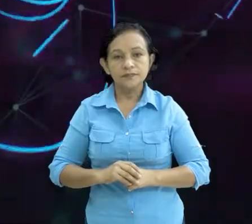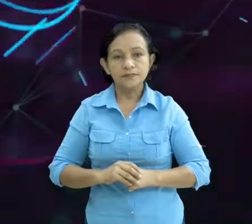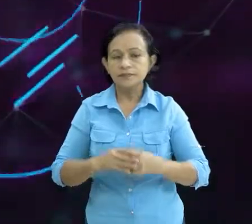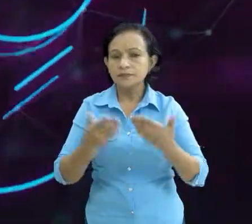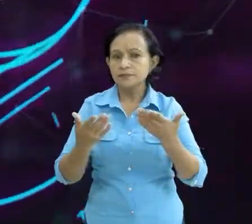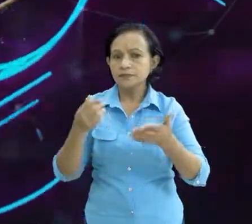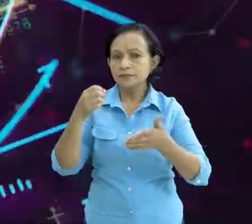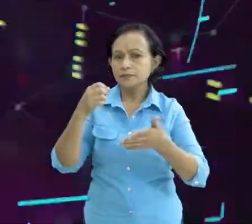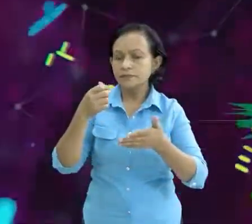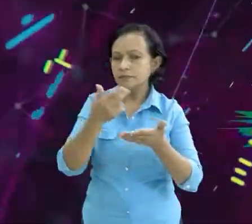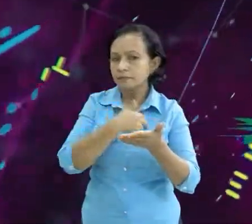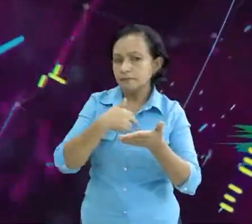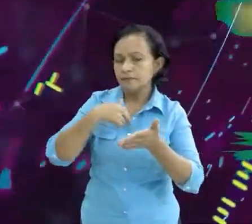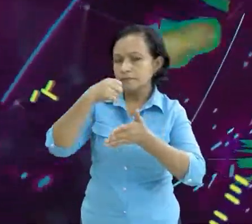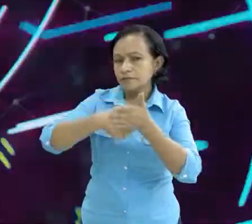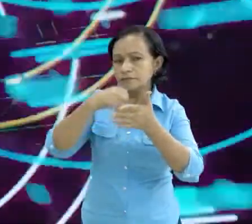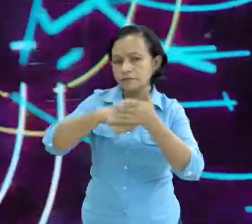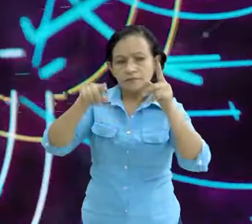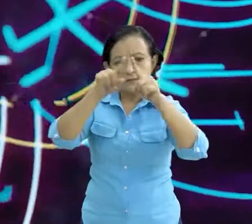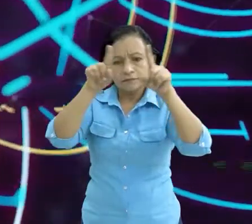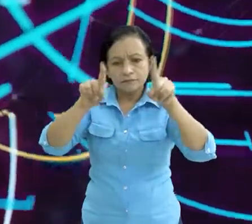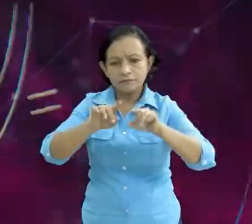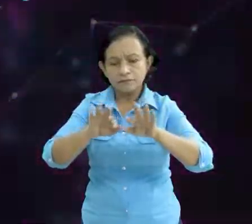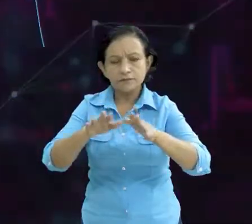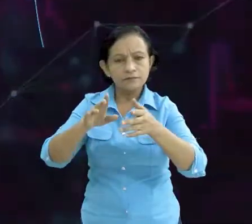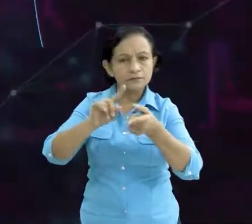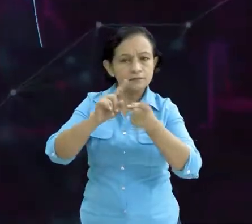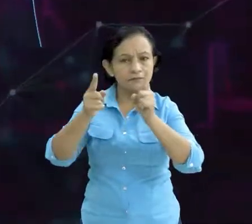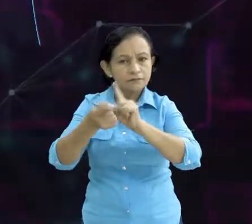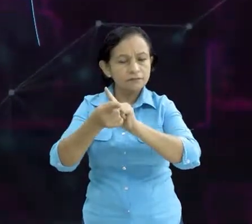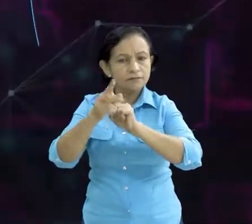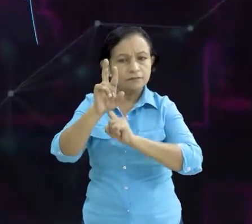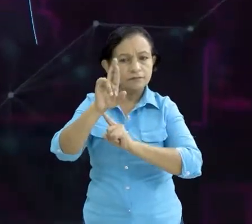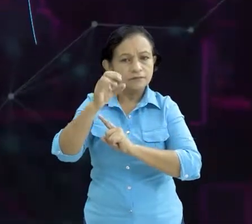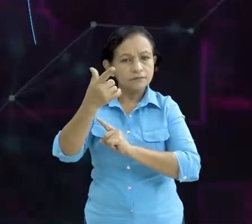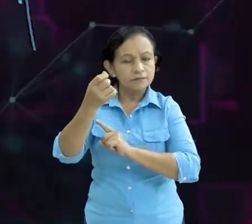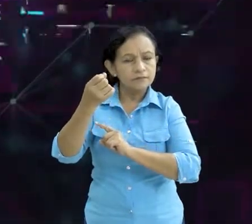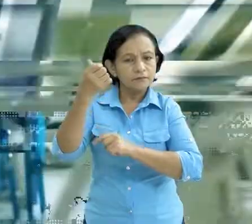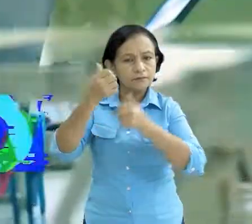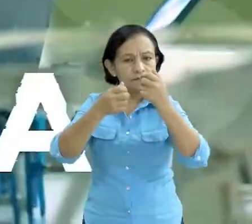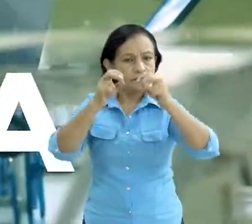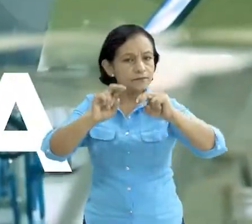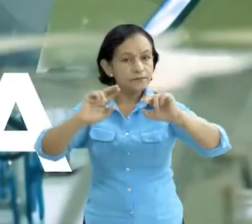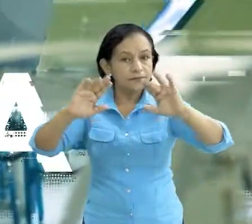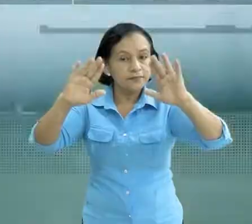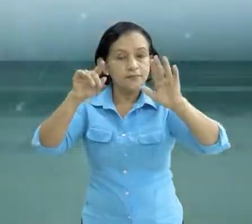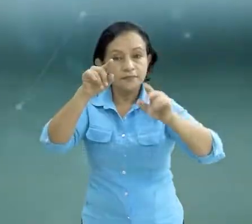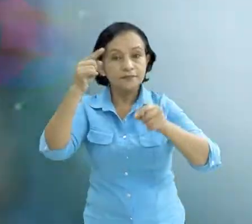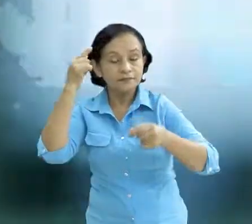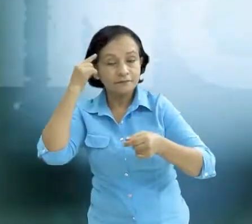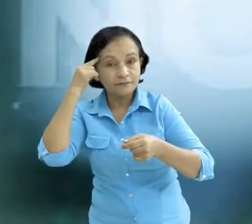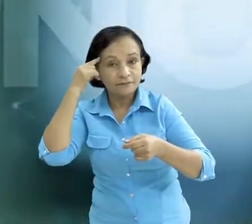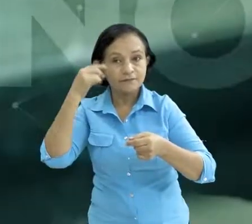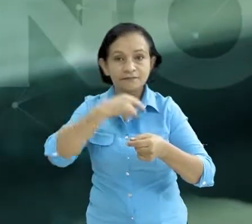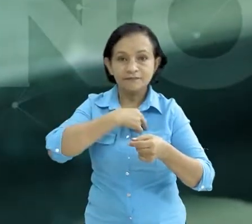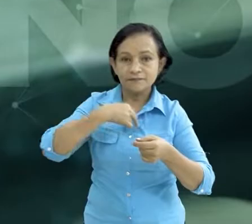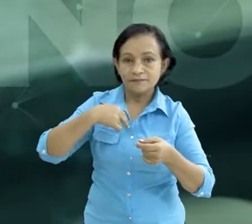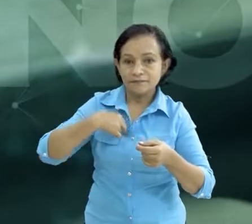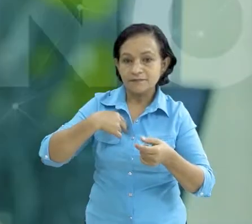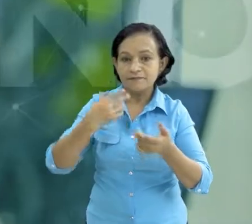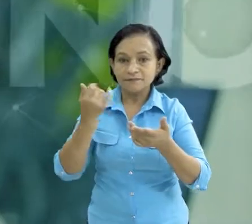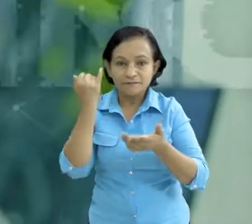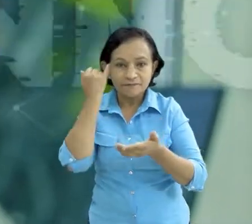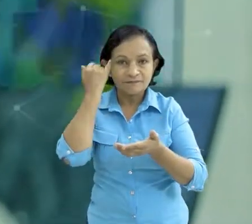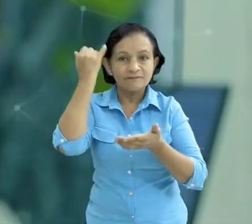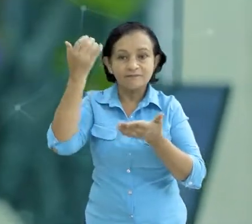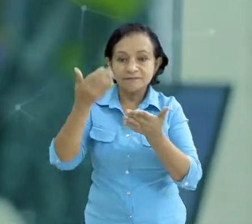Desafío Soluciones Tecnológicas para la Reducción del Riesgo de Desastres. Piensa, actúa e